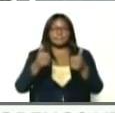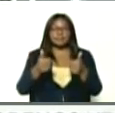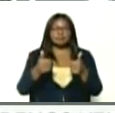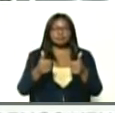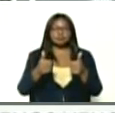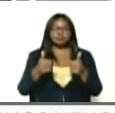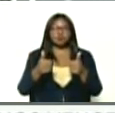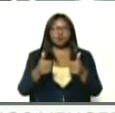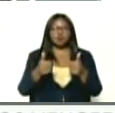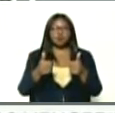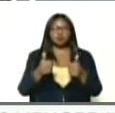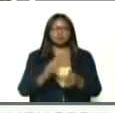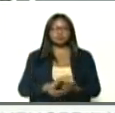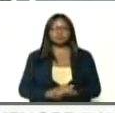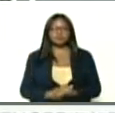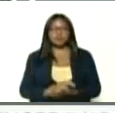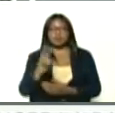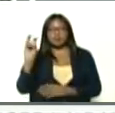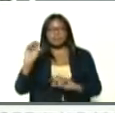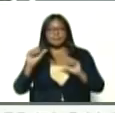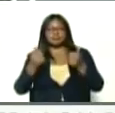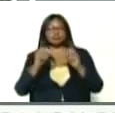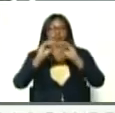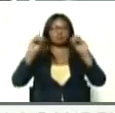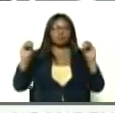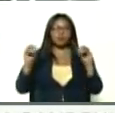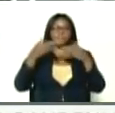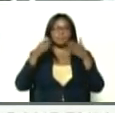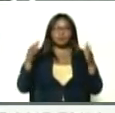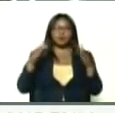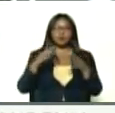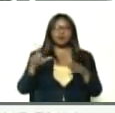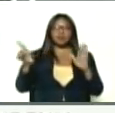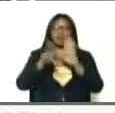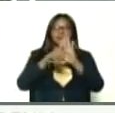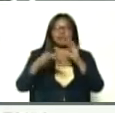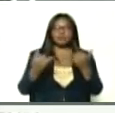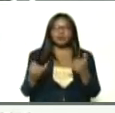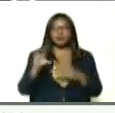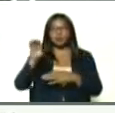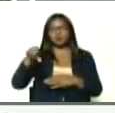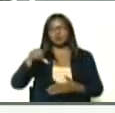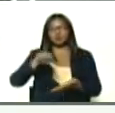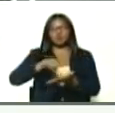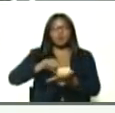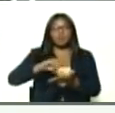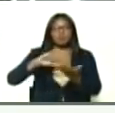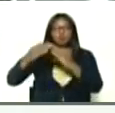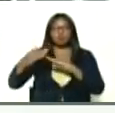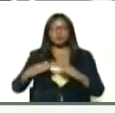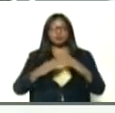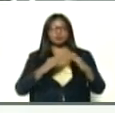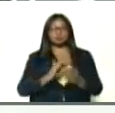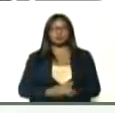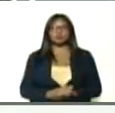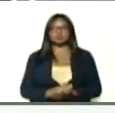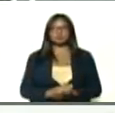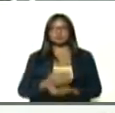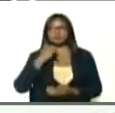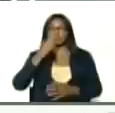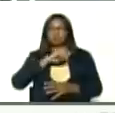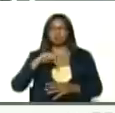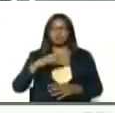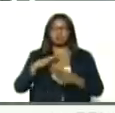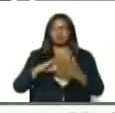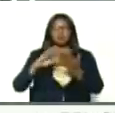viernes, que pasa pasado, arrancó, la gran consulta, la ley orgánica, de ciudades comunales, ese proyecto, hermosísimo, que nació, de